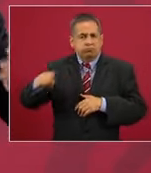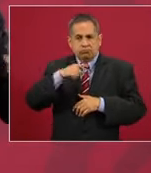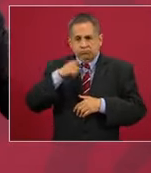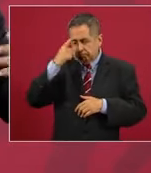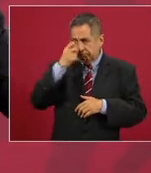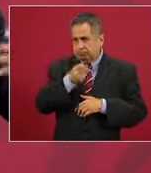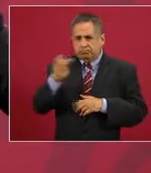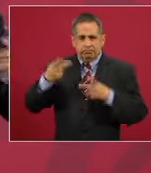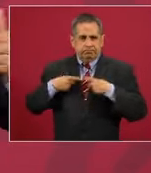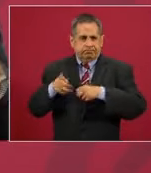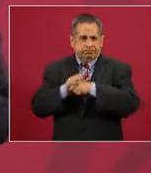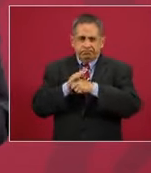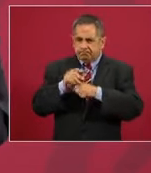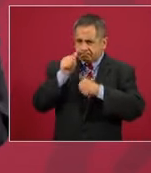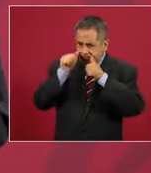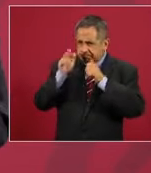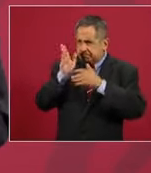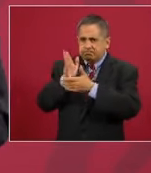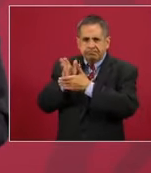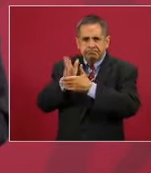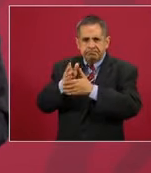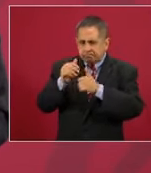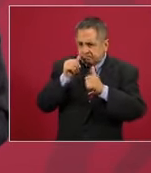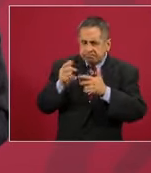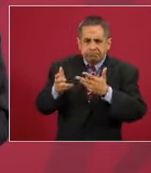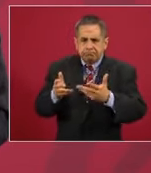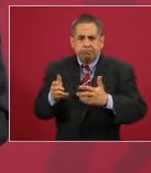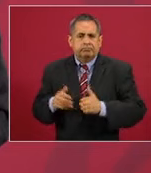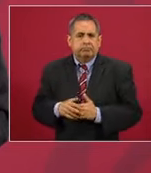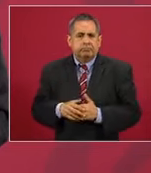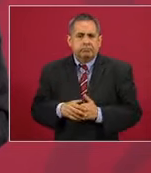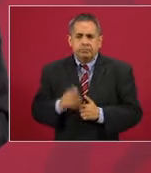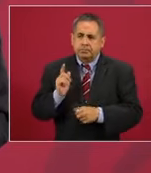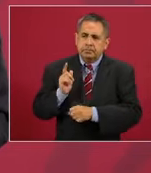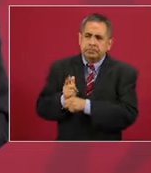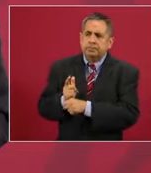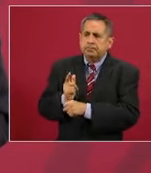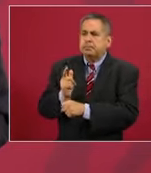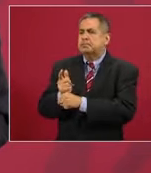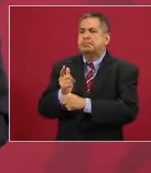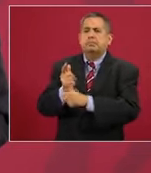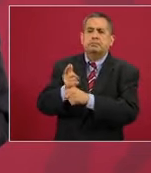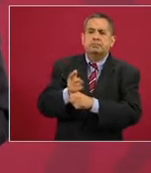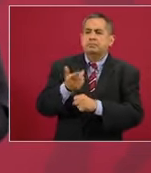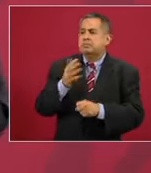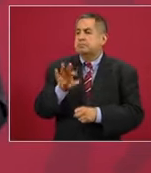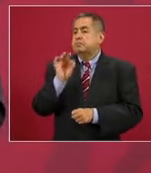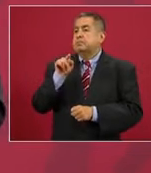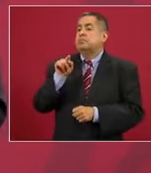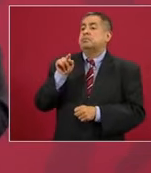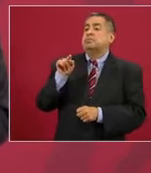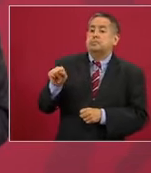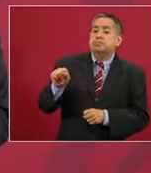detectar a